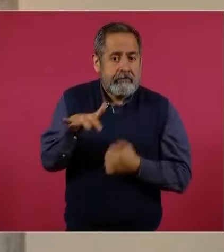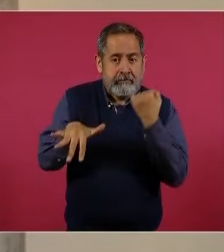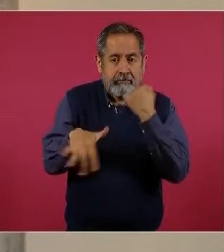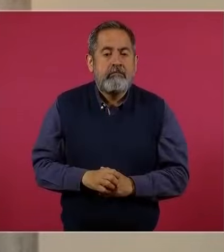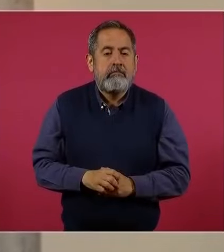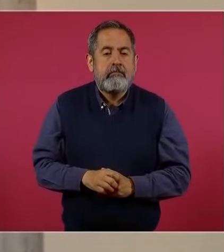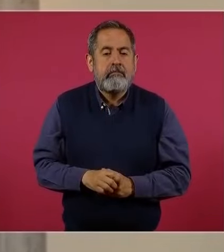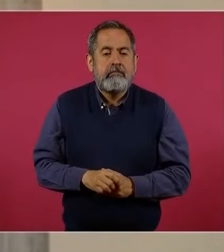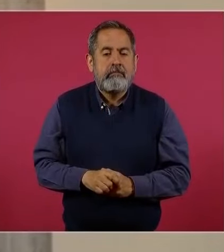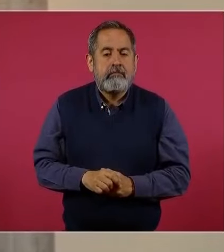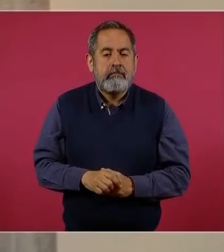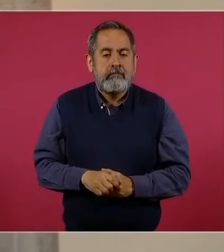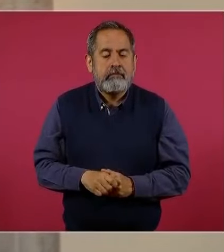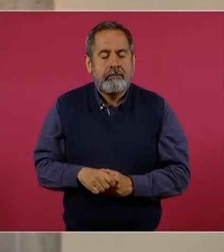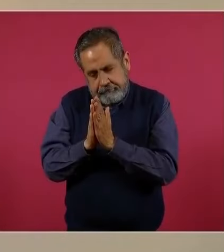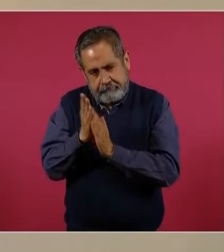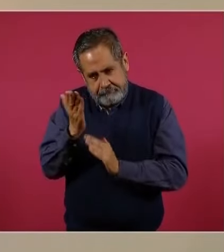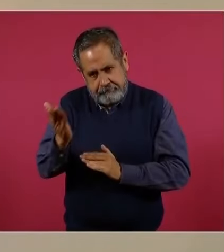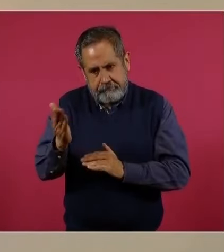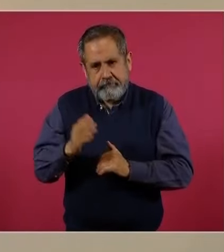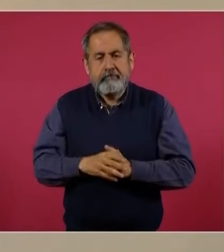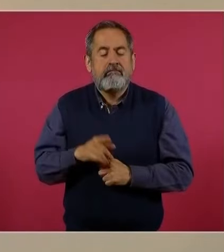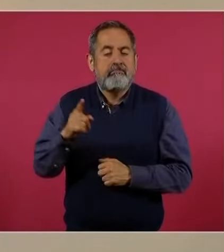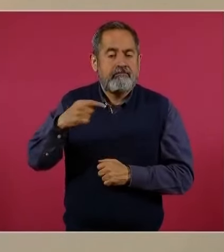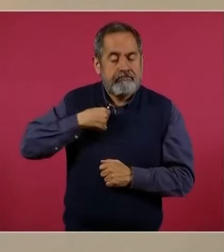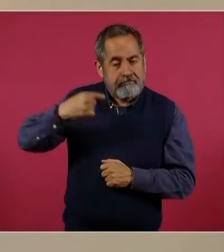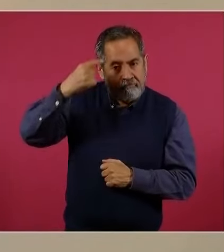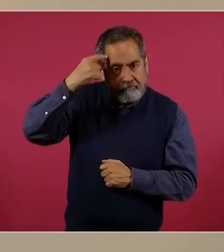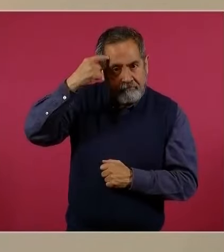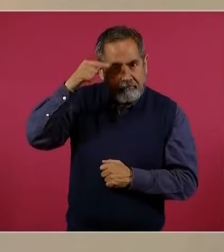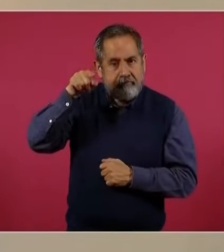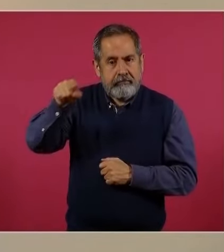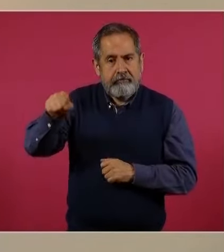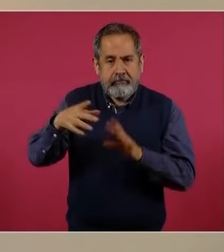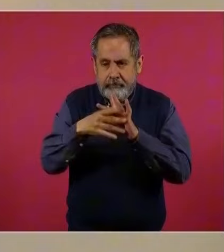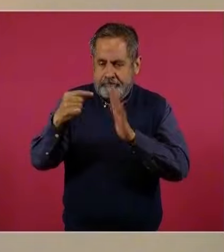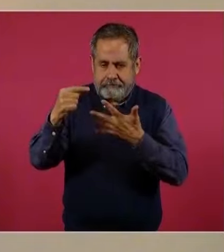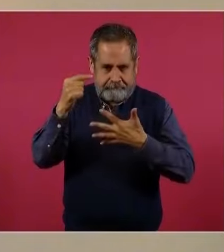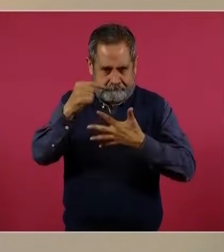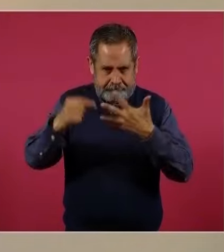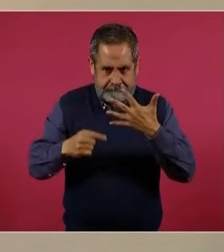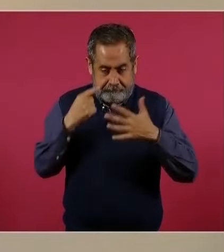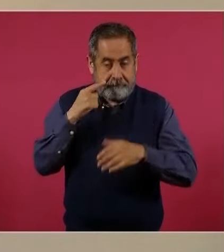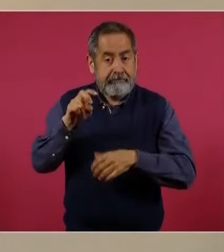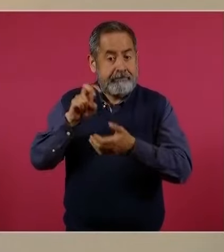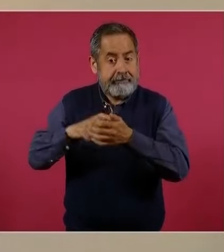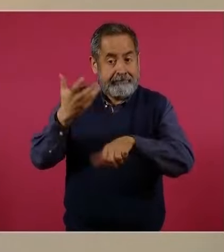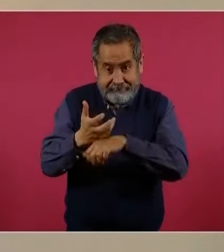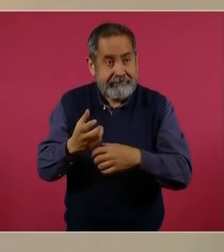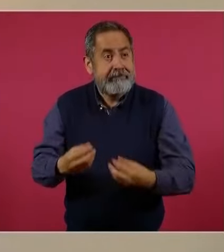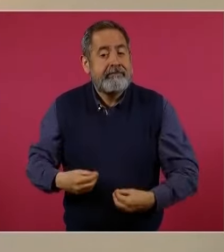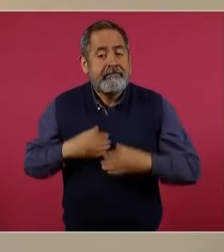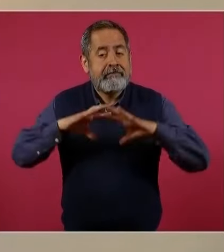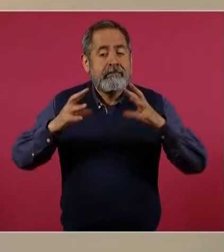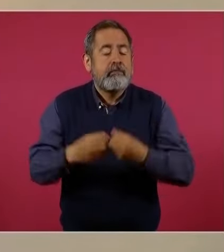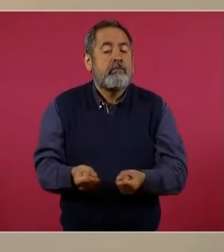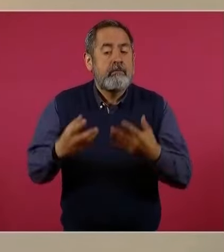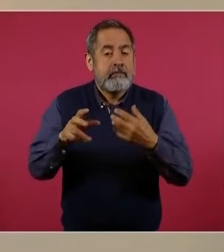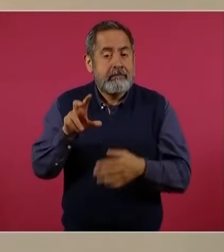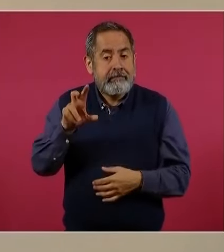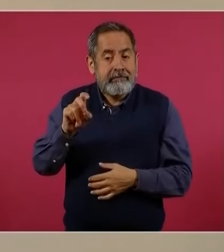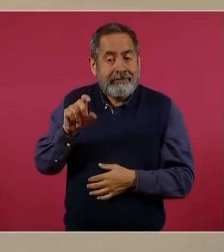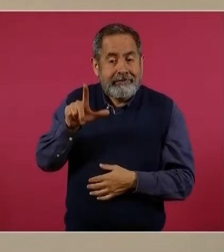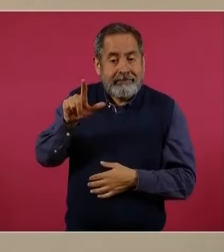mil dólares. Le ruego además que tome en cuenta los datos siguientes. En Estados Unidos viven 37